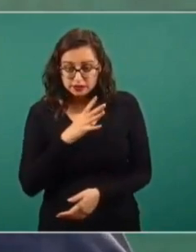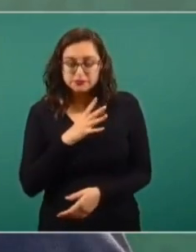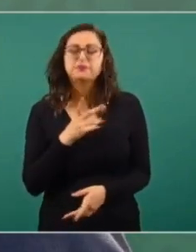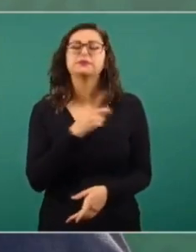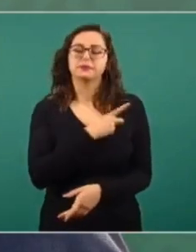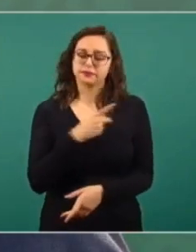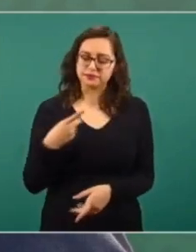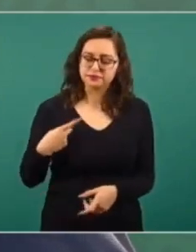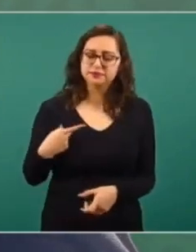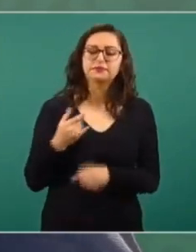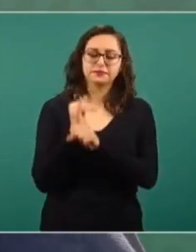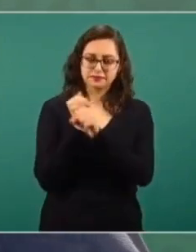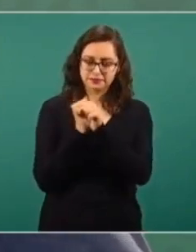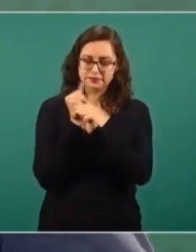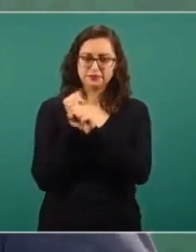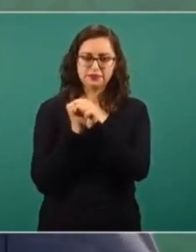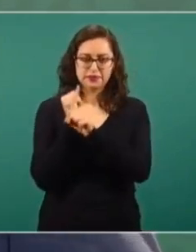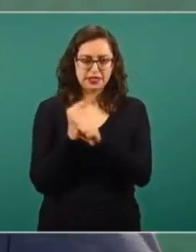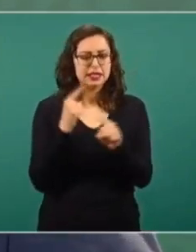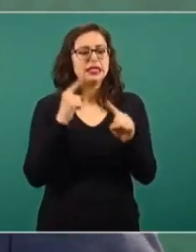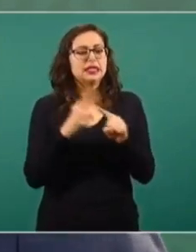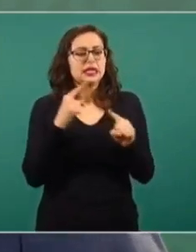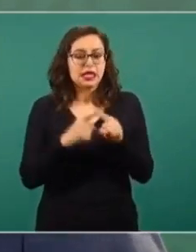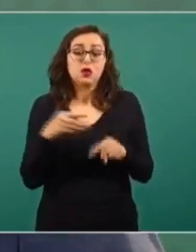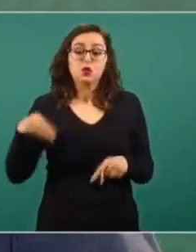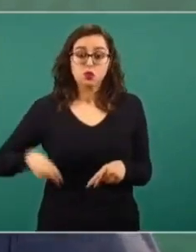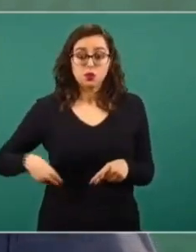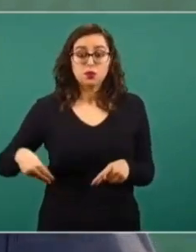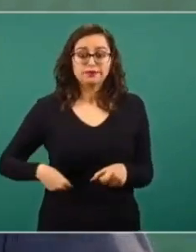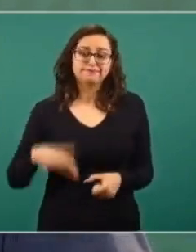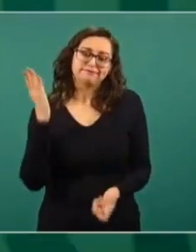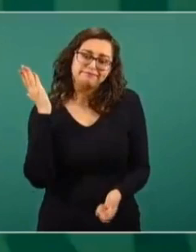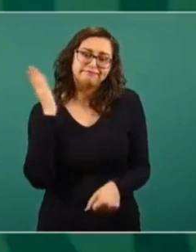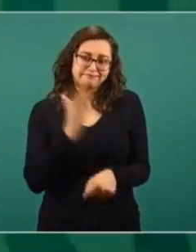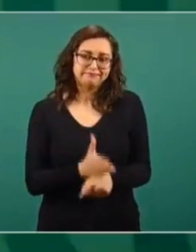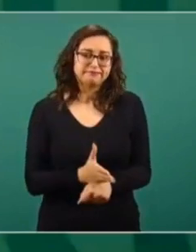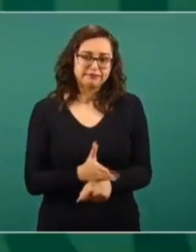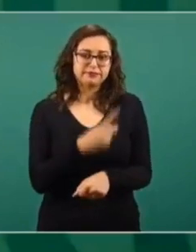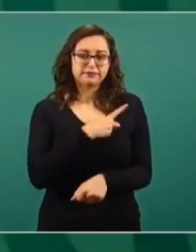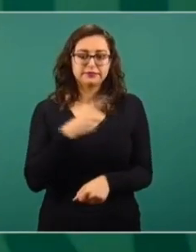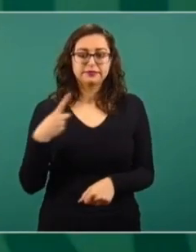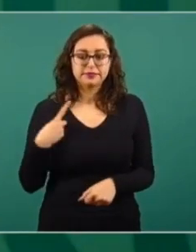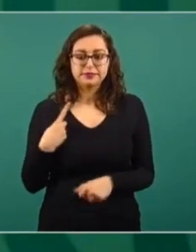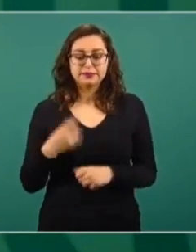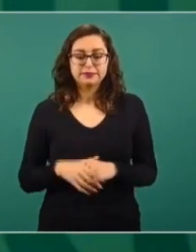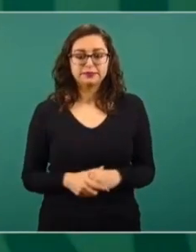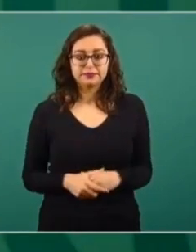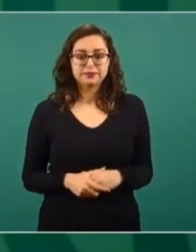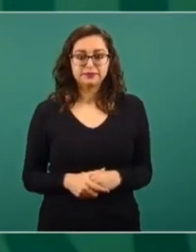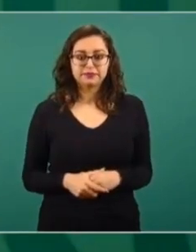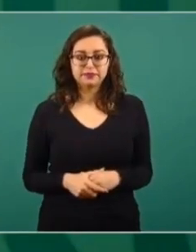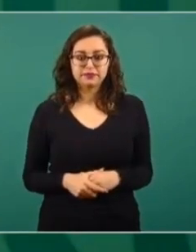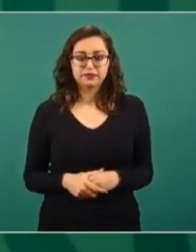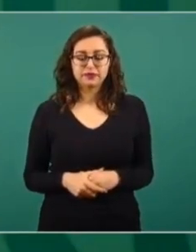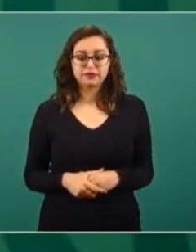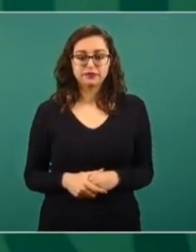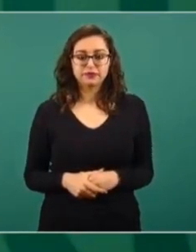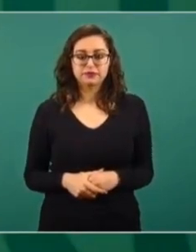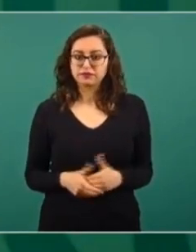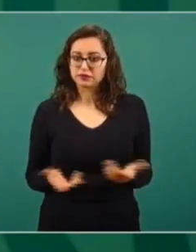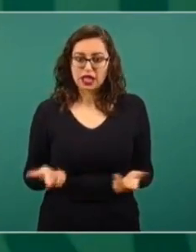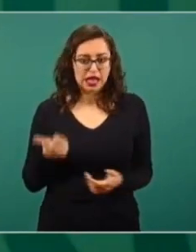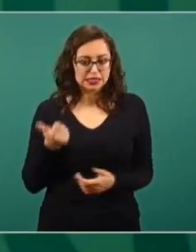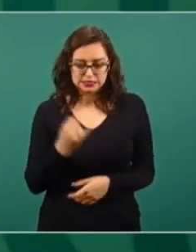investigado, castigado y merecedor de un castigo el responsable.